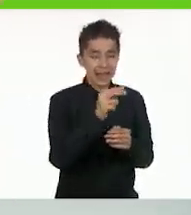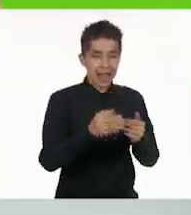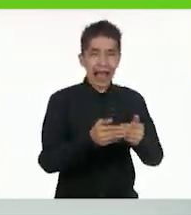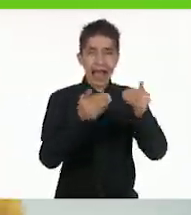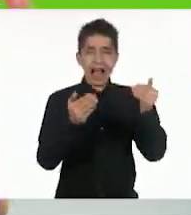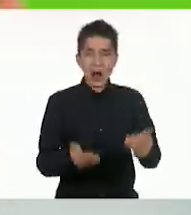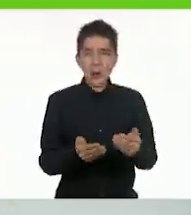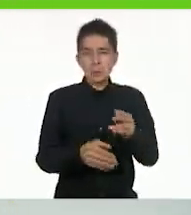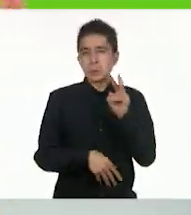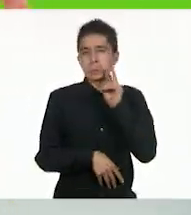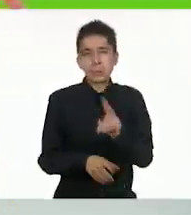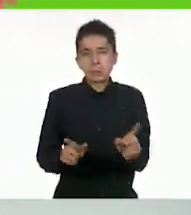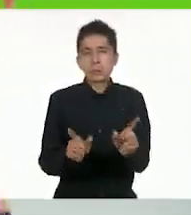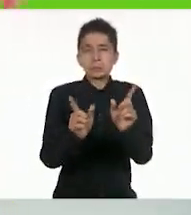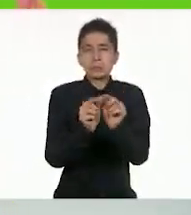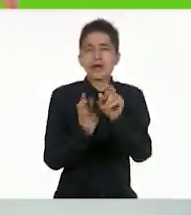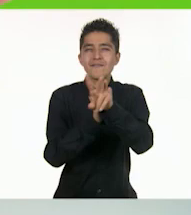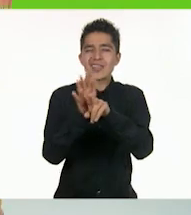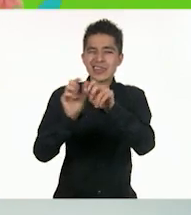un breve video!